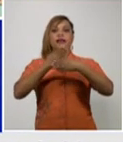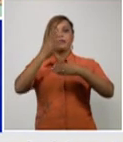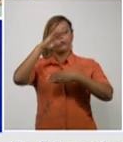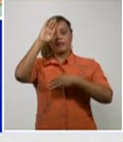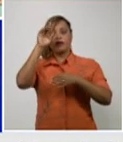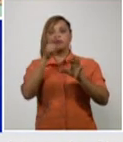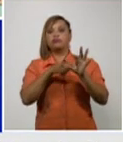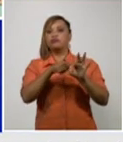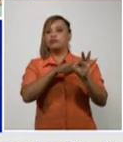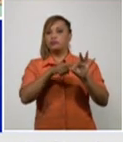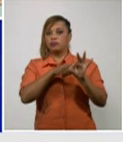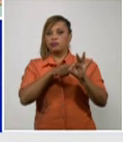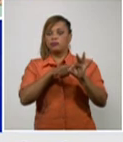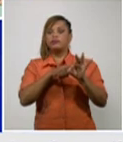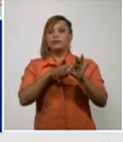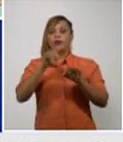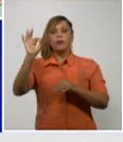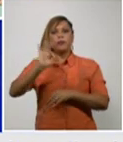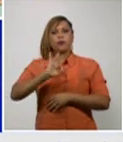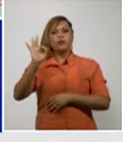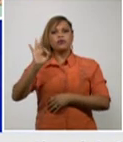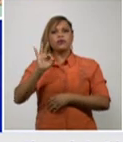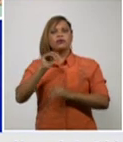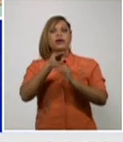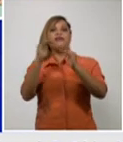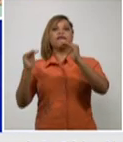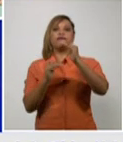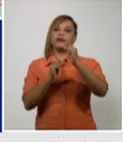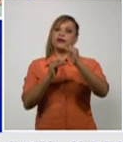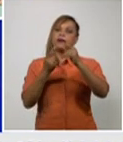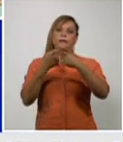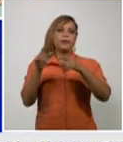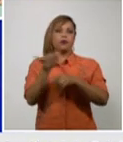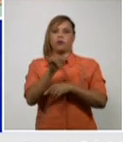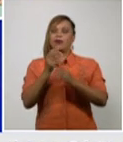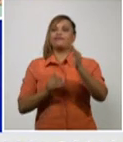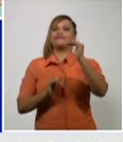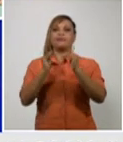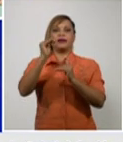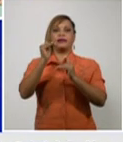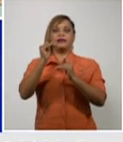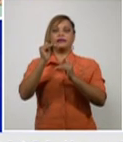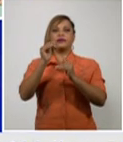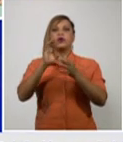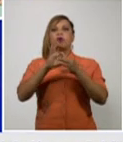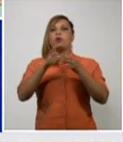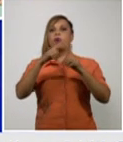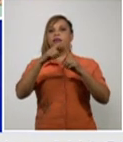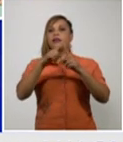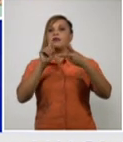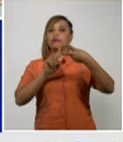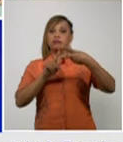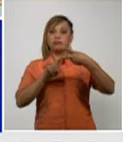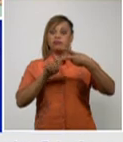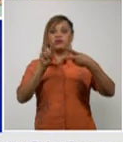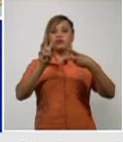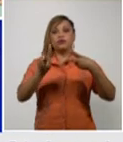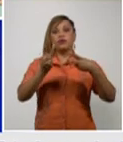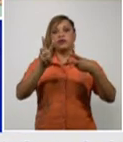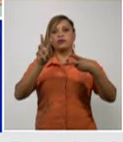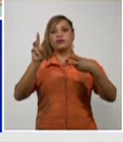con tasas discretamente inferiores pero muy elevadas Guantánamo en segundo lugar con 230,2